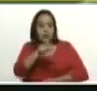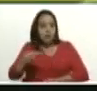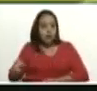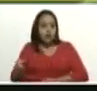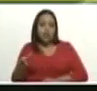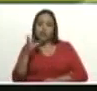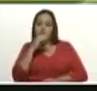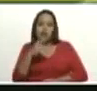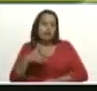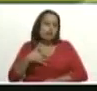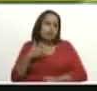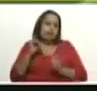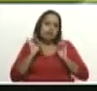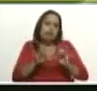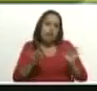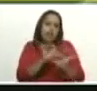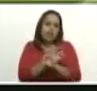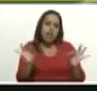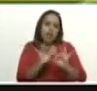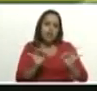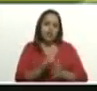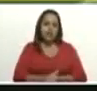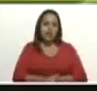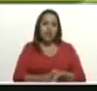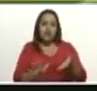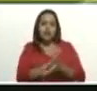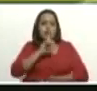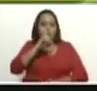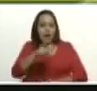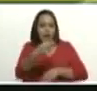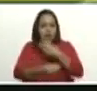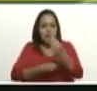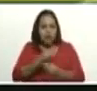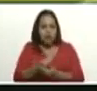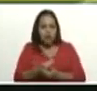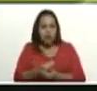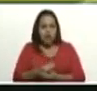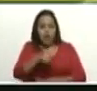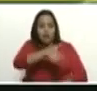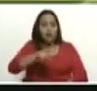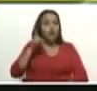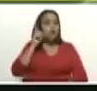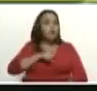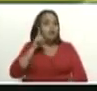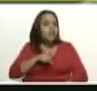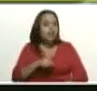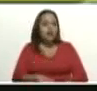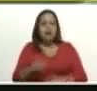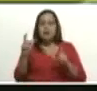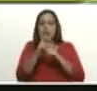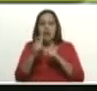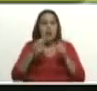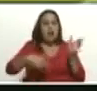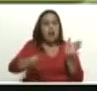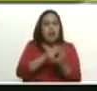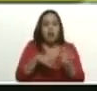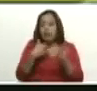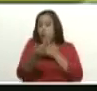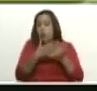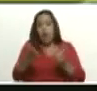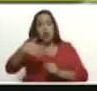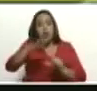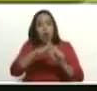a la indolencia, a lo mal hecho, a los farsantes, a los demagogos, estén donde estén,